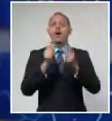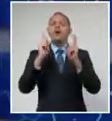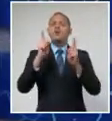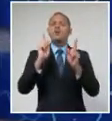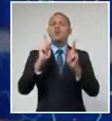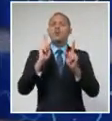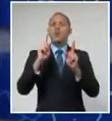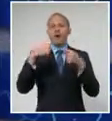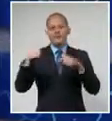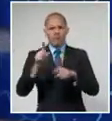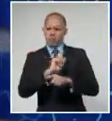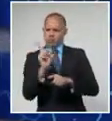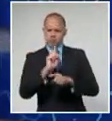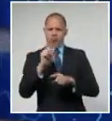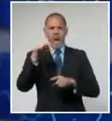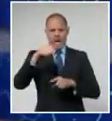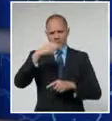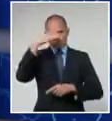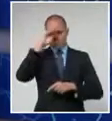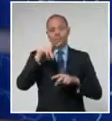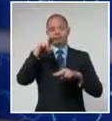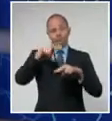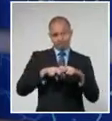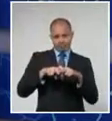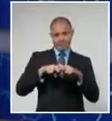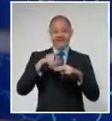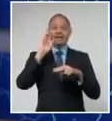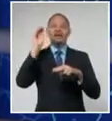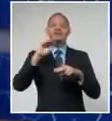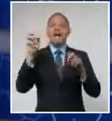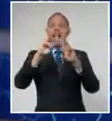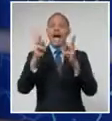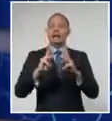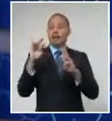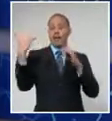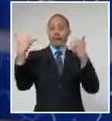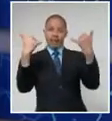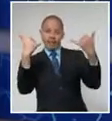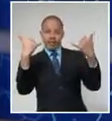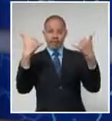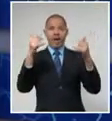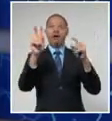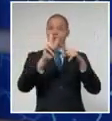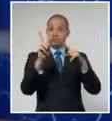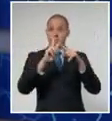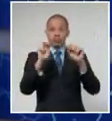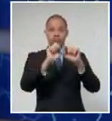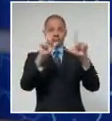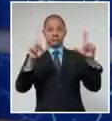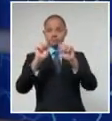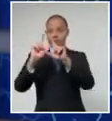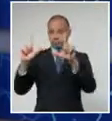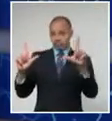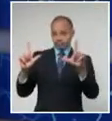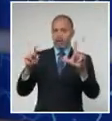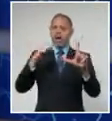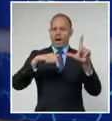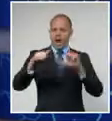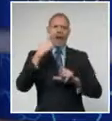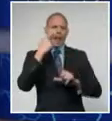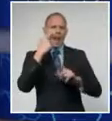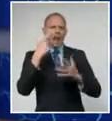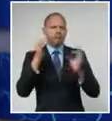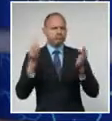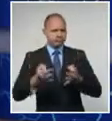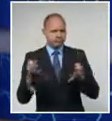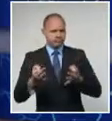cumbre de la Organización Internacional del Trabajo. Así lo anunció hoy la Cancillería Cubana a través de su sitio oficial Cuba MinRex.